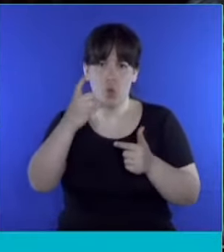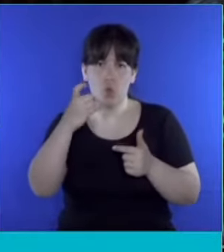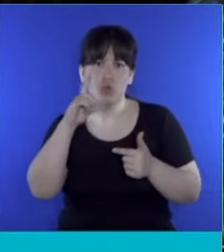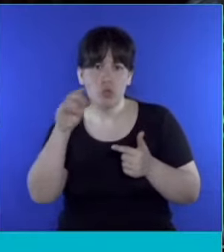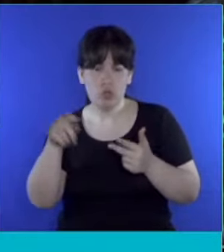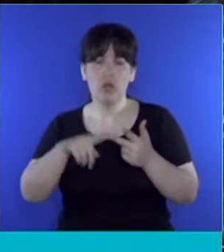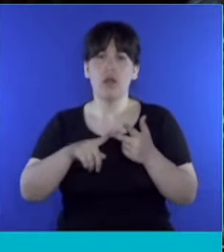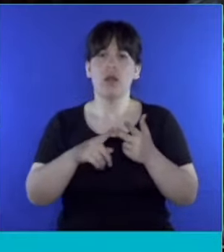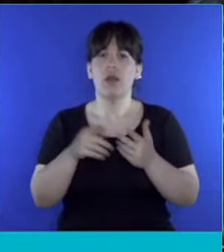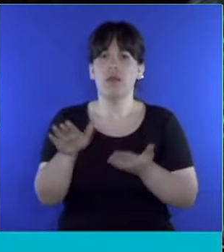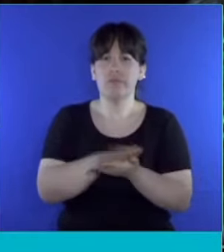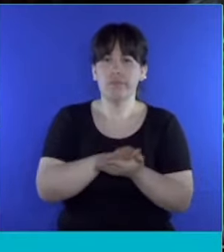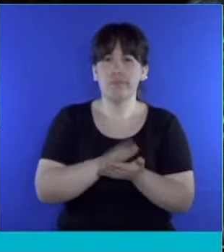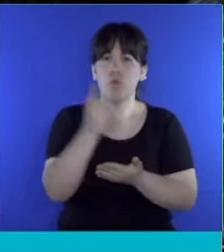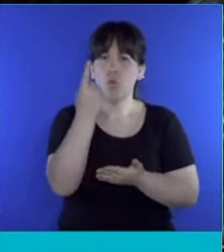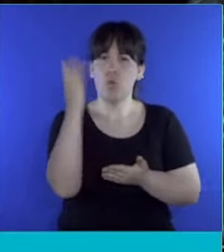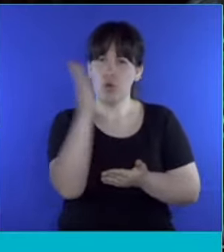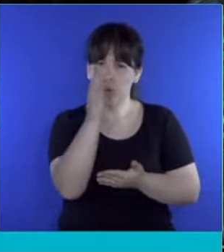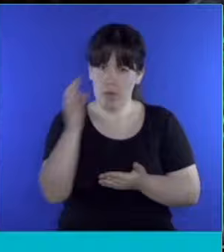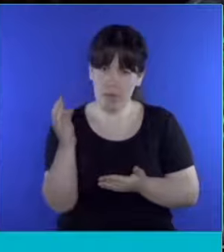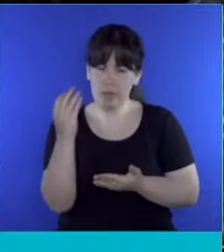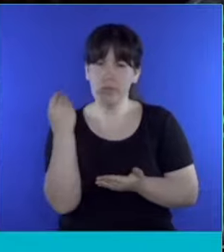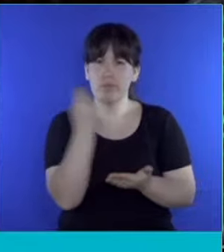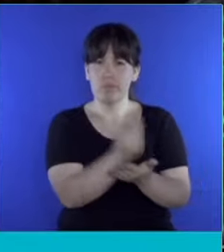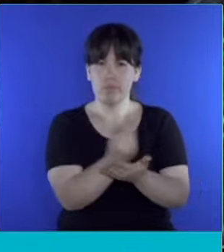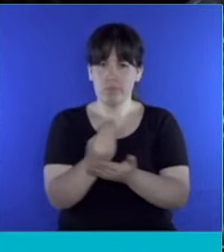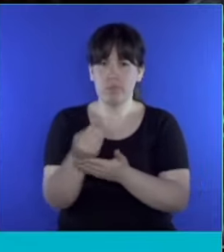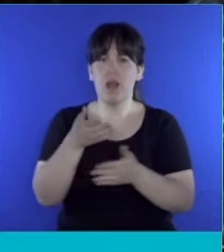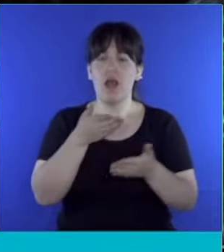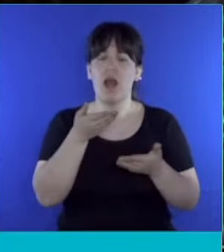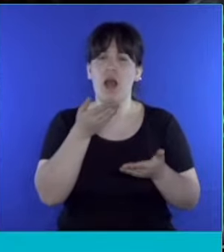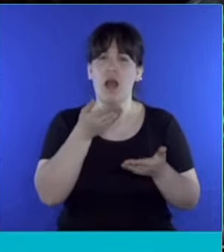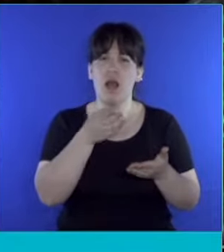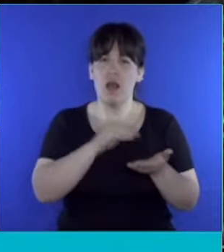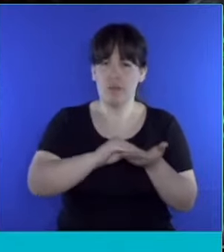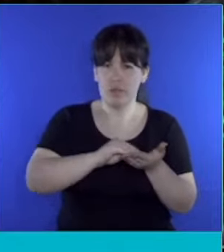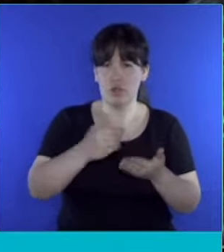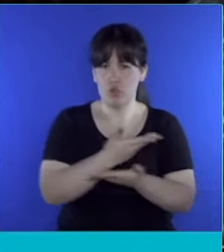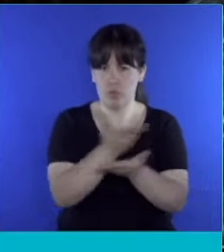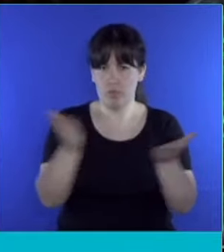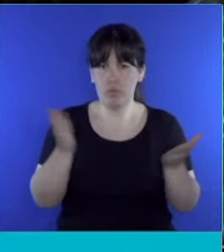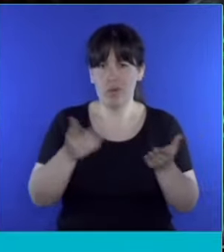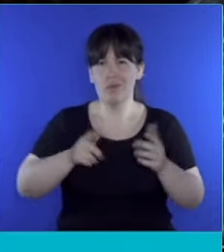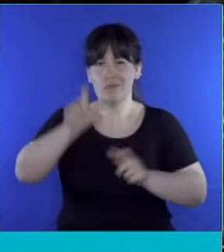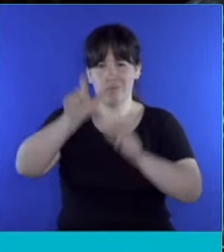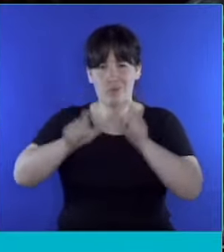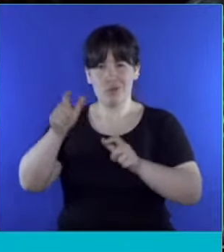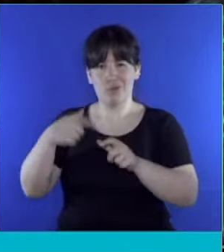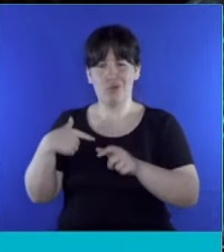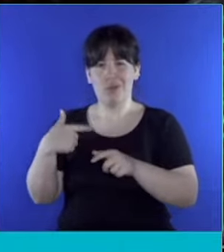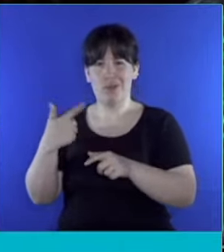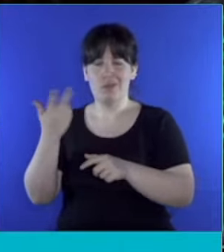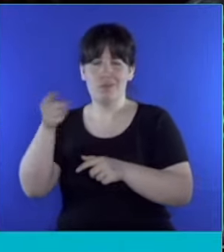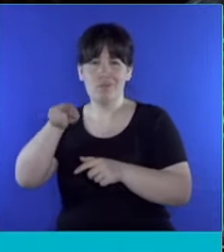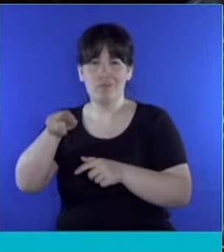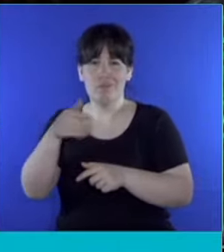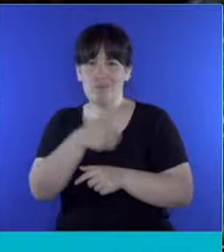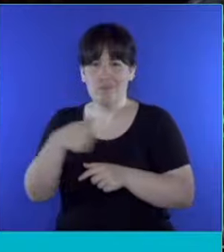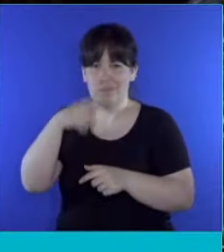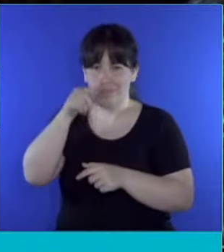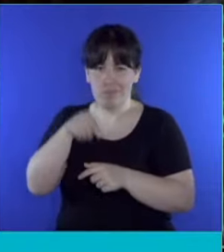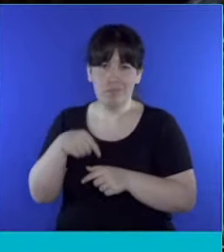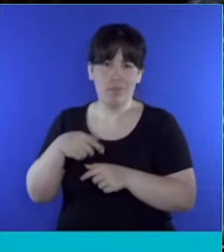% de las vacantes en la meditación pública para jóvenes egresados de hogares de abrigo, la